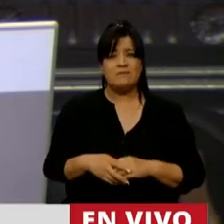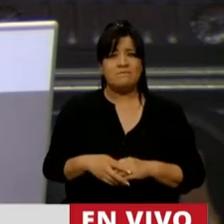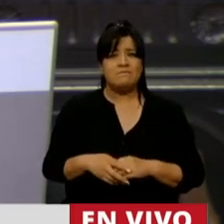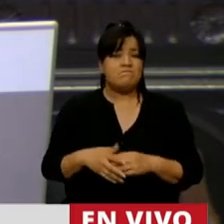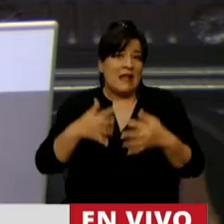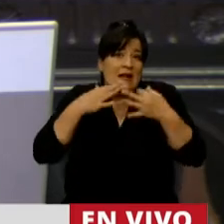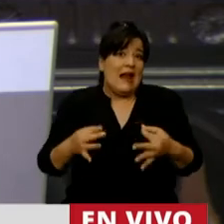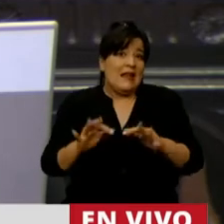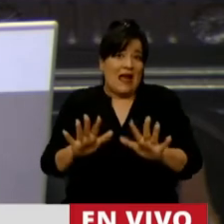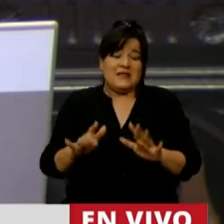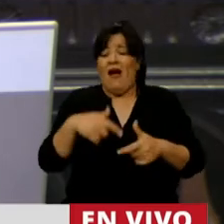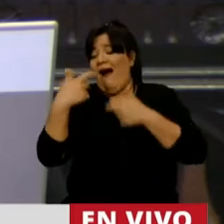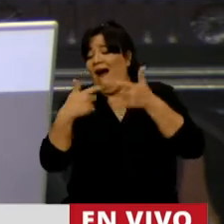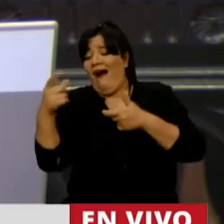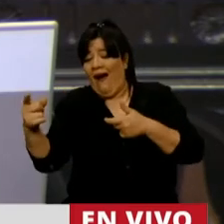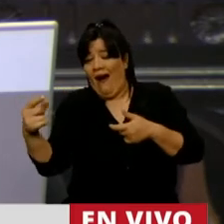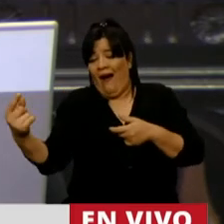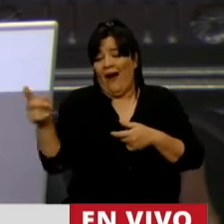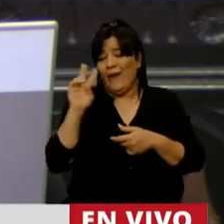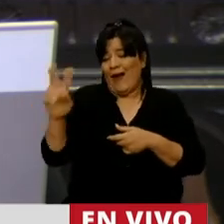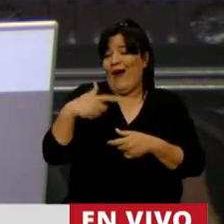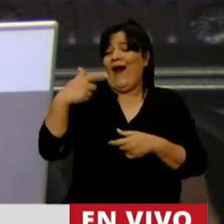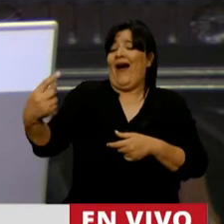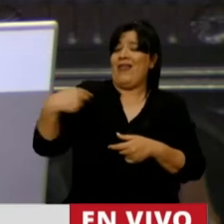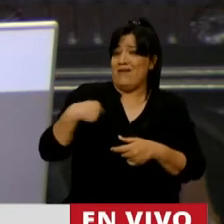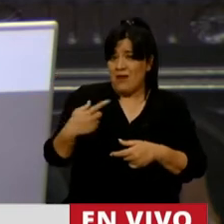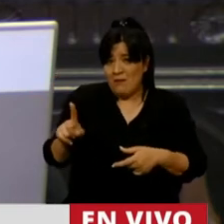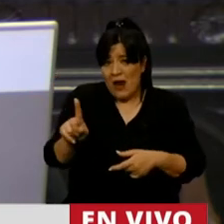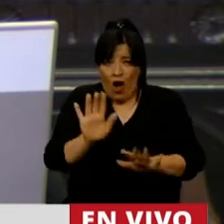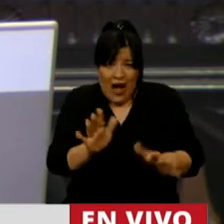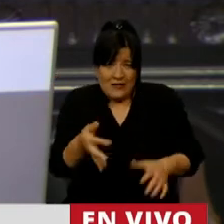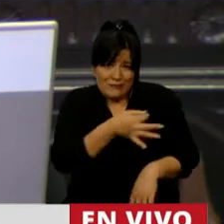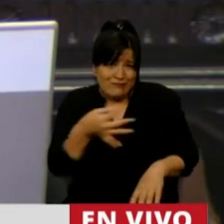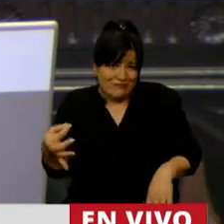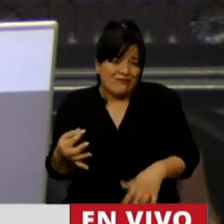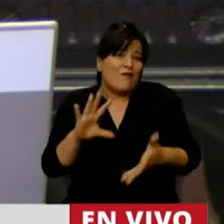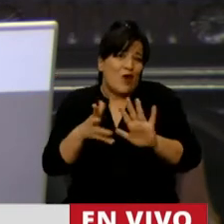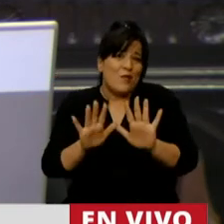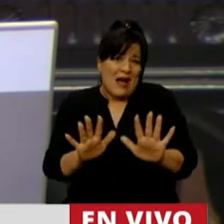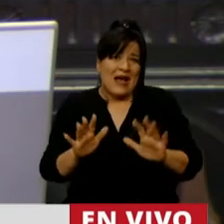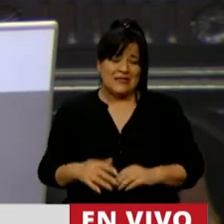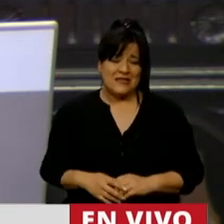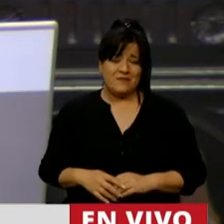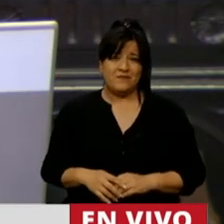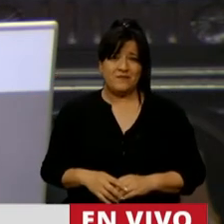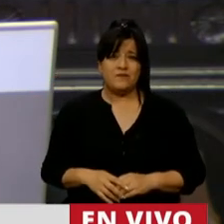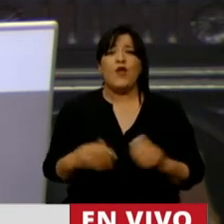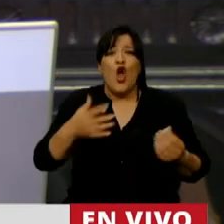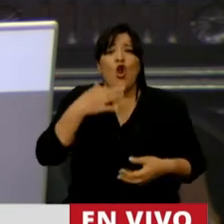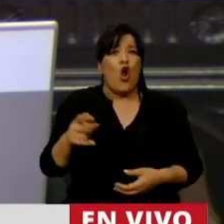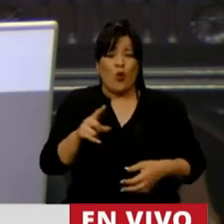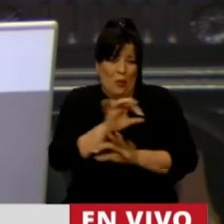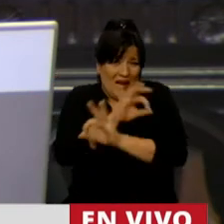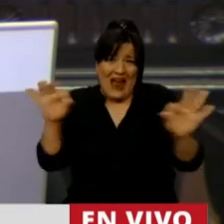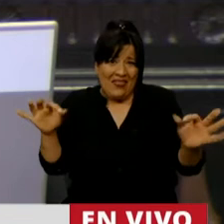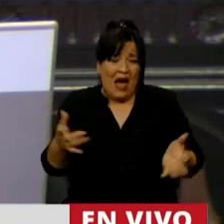pura realidad, ríase todo lo que quiera, pero es así y está clarito cómo hicieron. No cumplieron